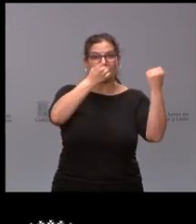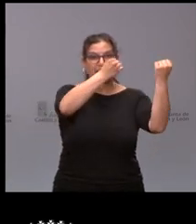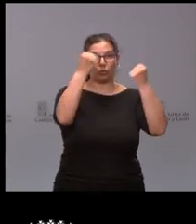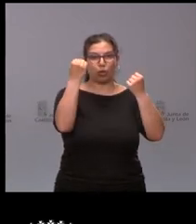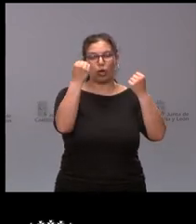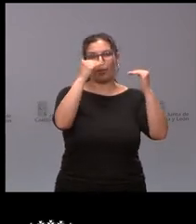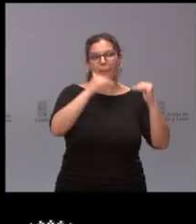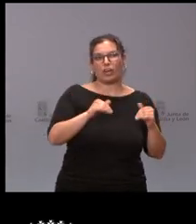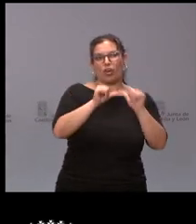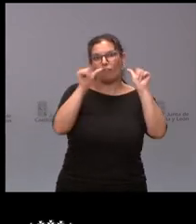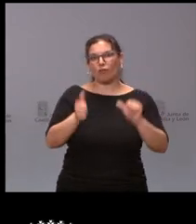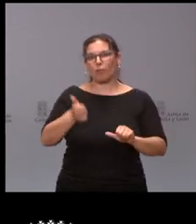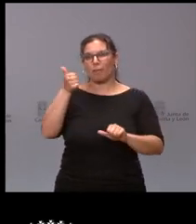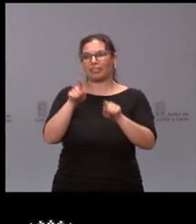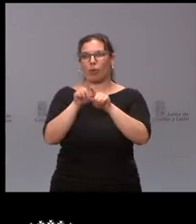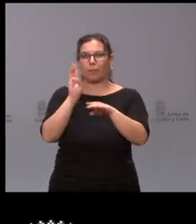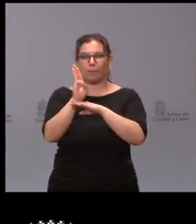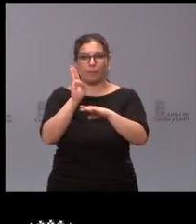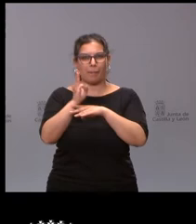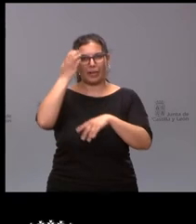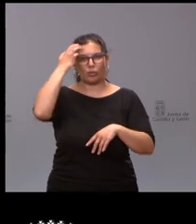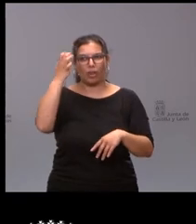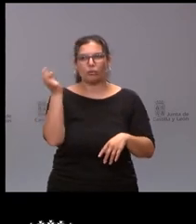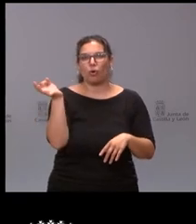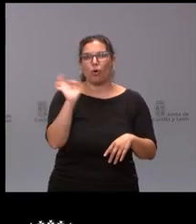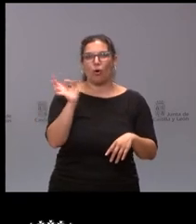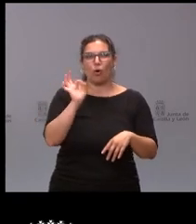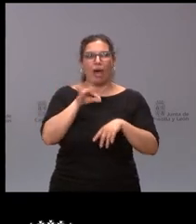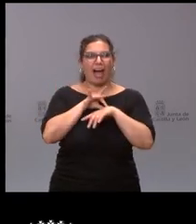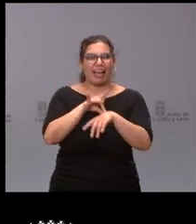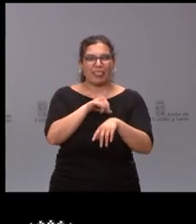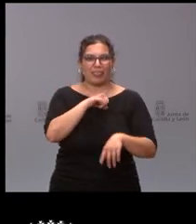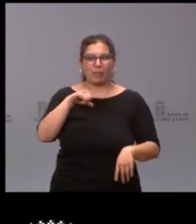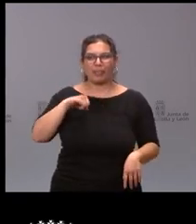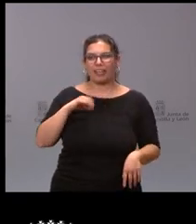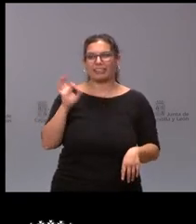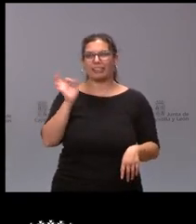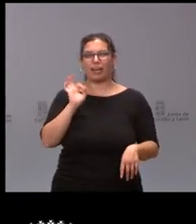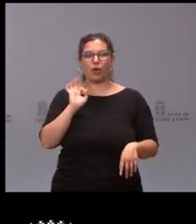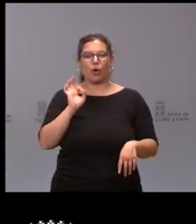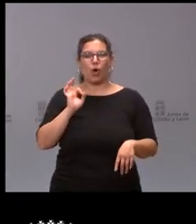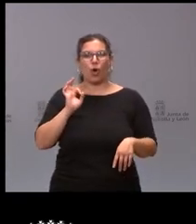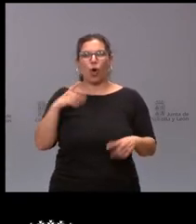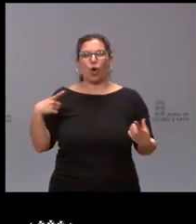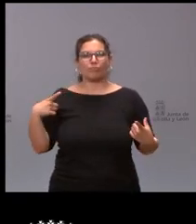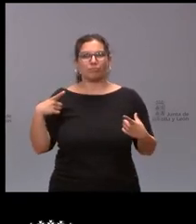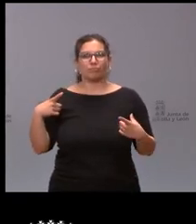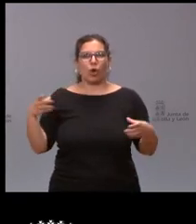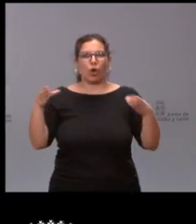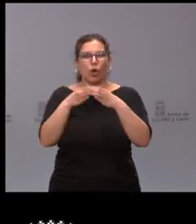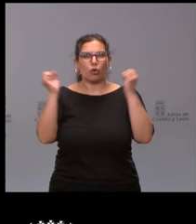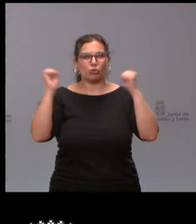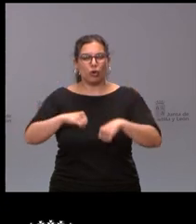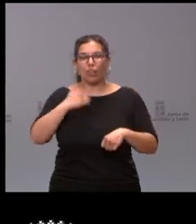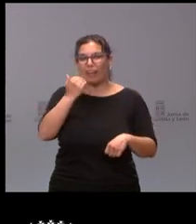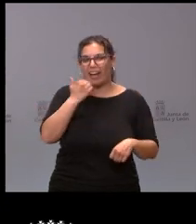consorcio o de patronato o incluso de agencia independiente de las instituciones como habían planteado los sindicatos y